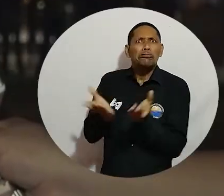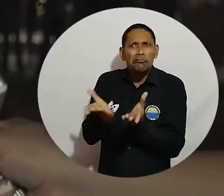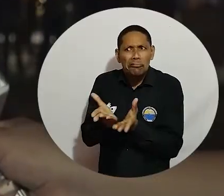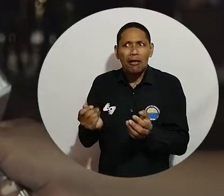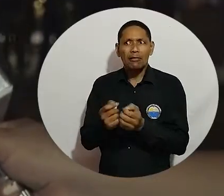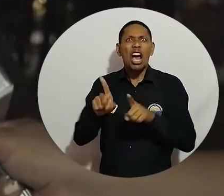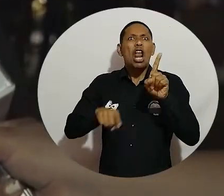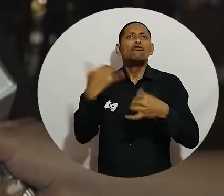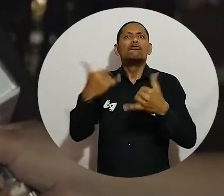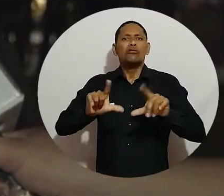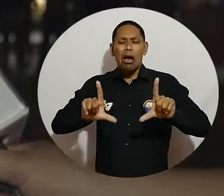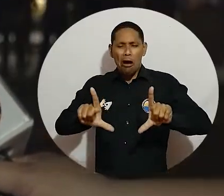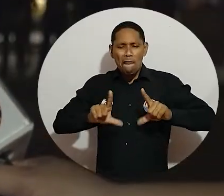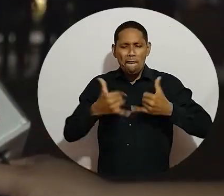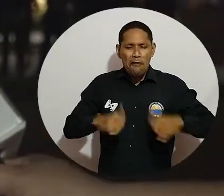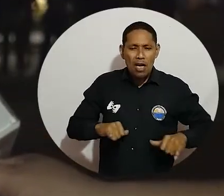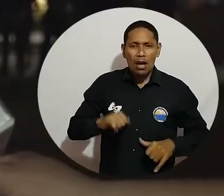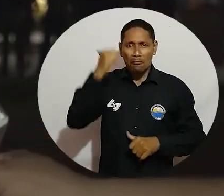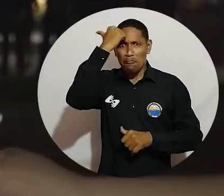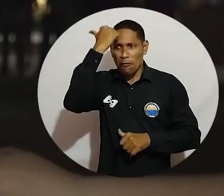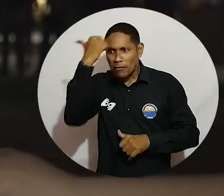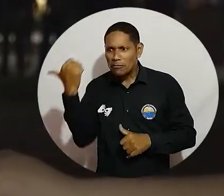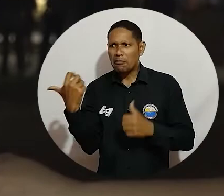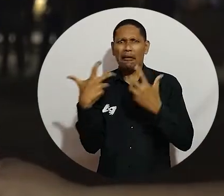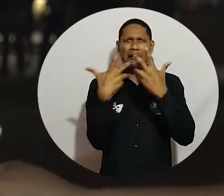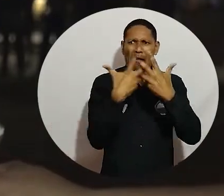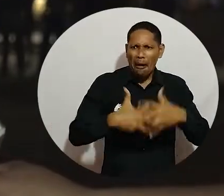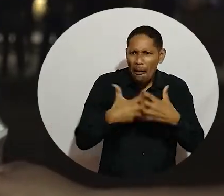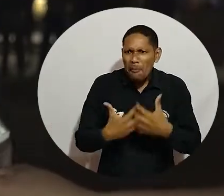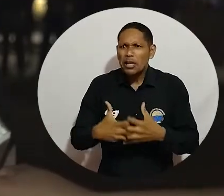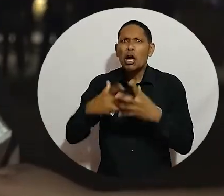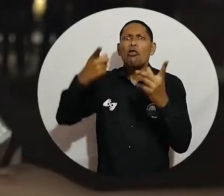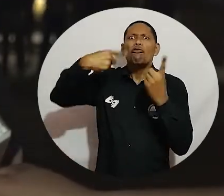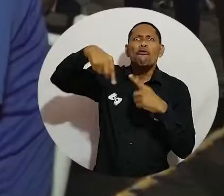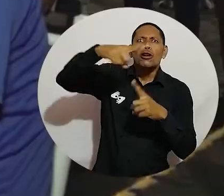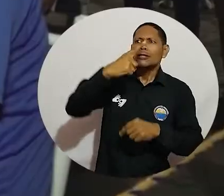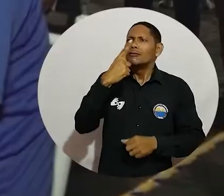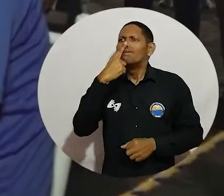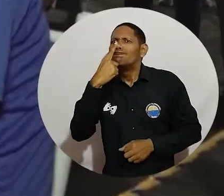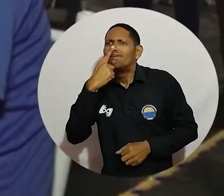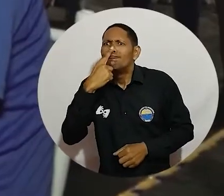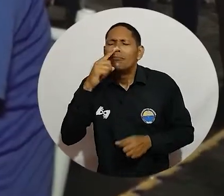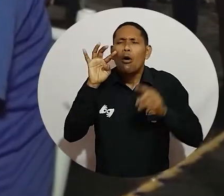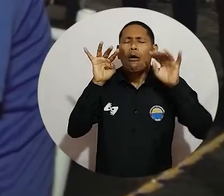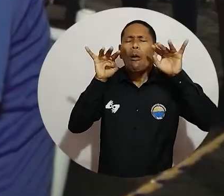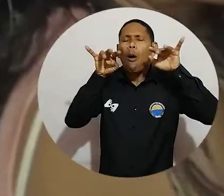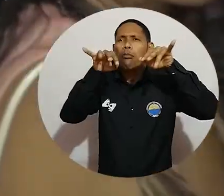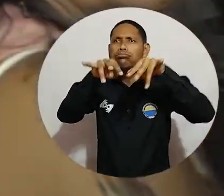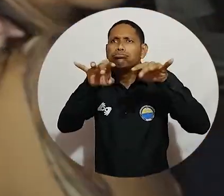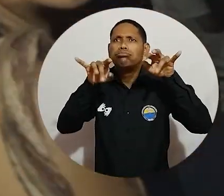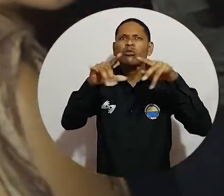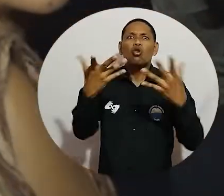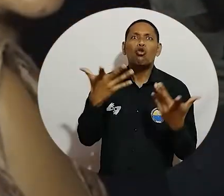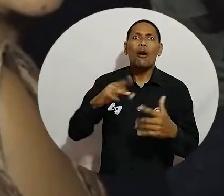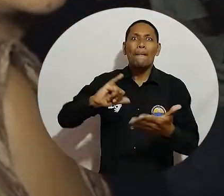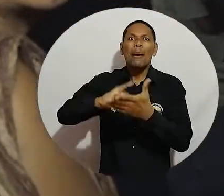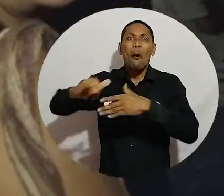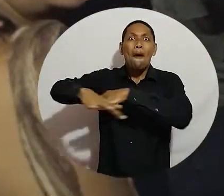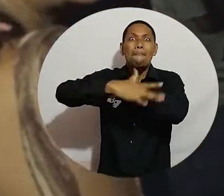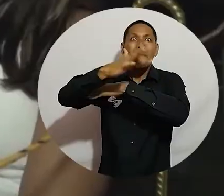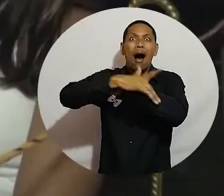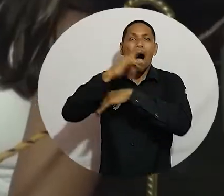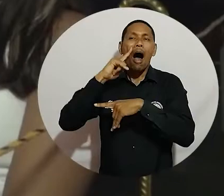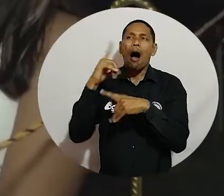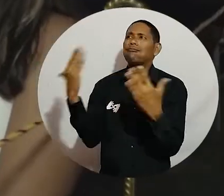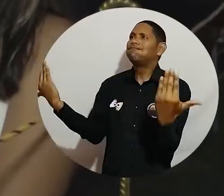estudiantes, egresados, docentes, invitados, empresarios, turistas y nativos. Es un festival que